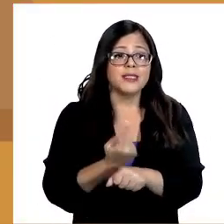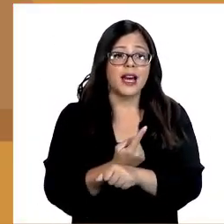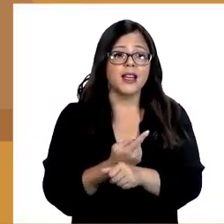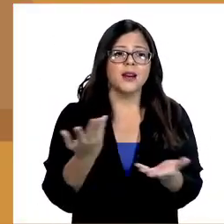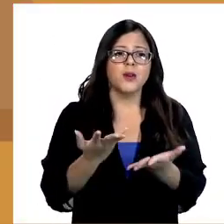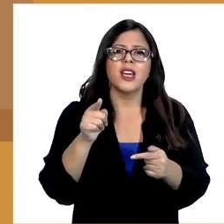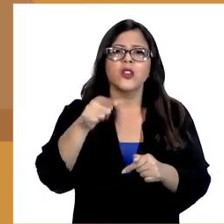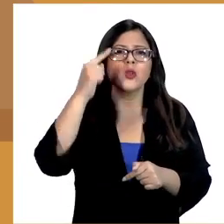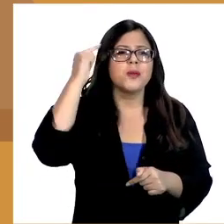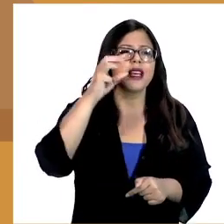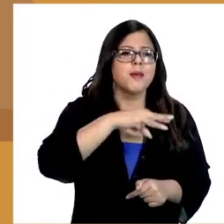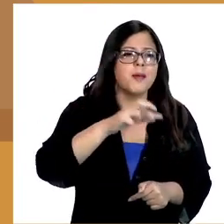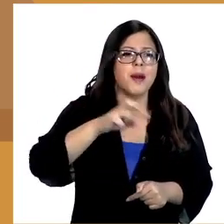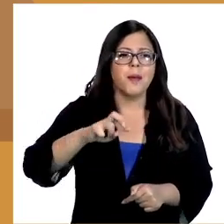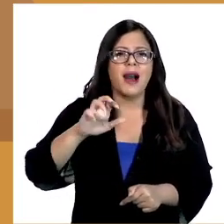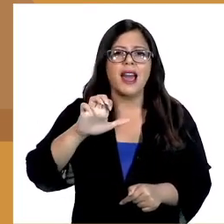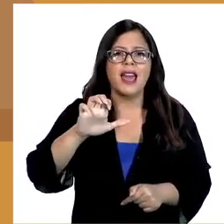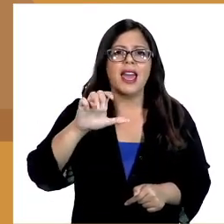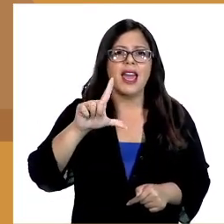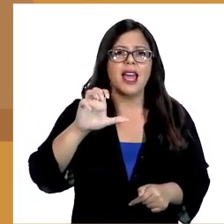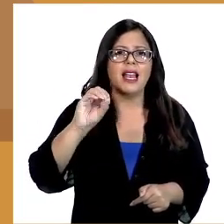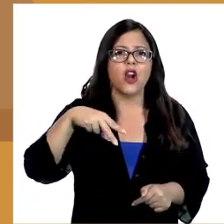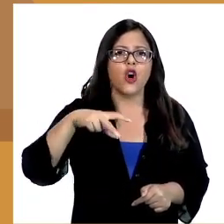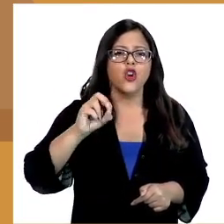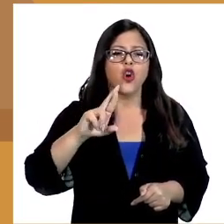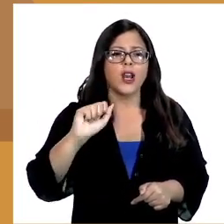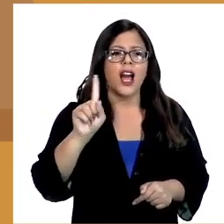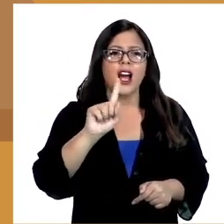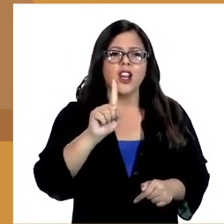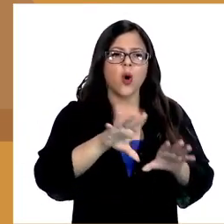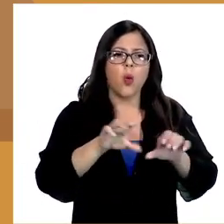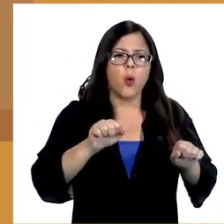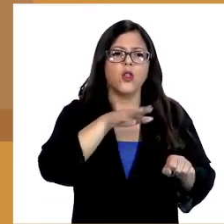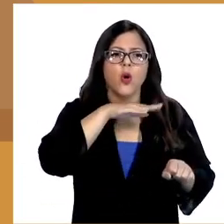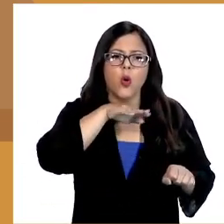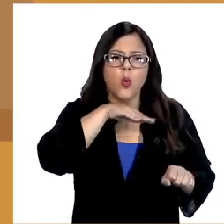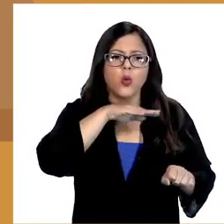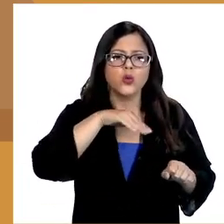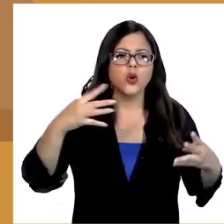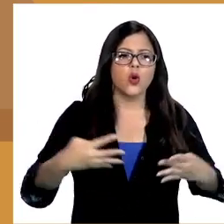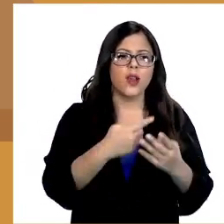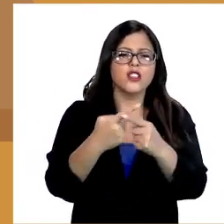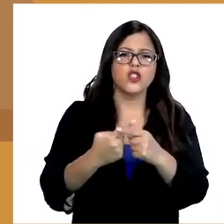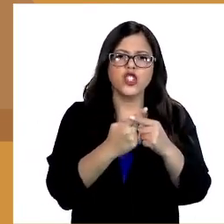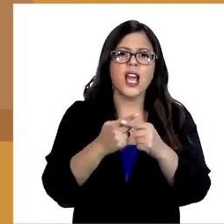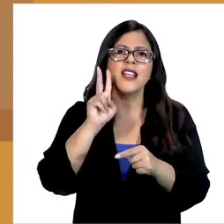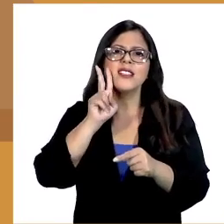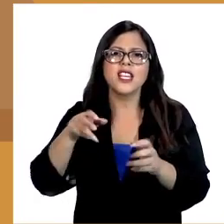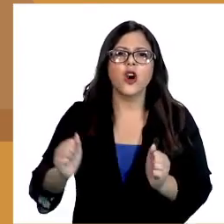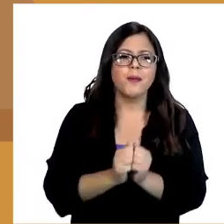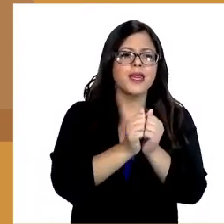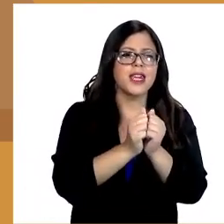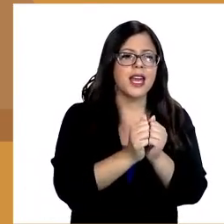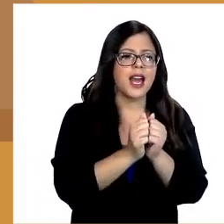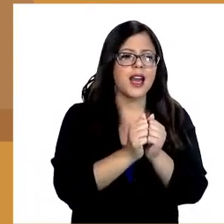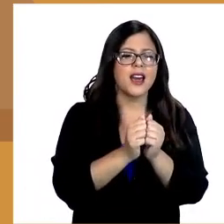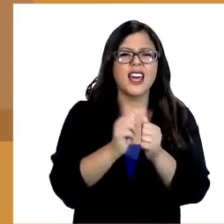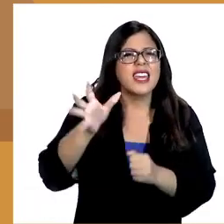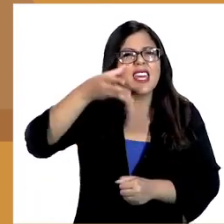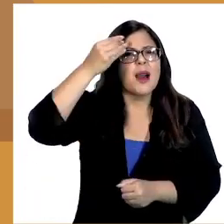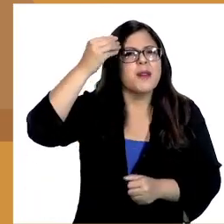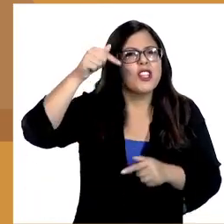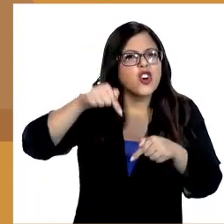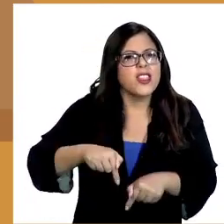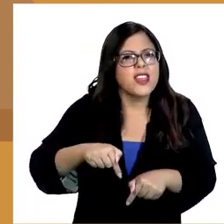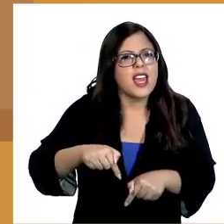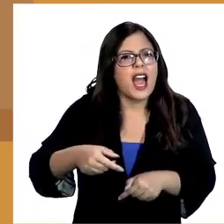Para conversar, ¿por qué crees que la mamá y el papá de Eleonora no están de acuerdo con el uso de redes sociales sin que ellos la acompañen? ¿Qué